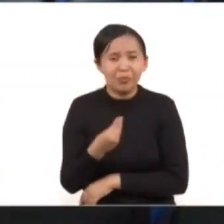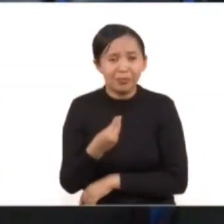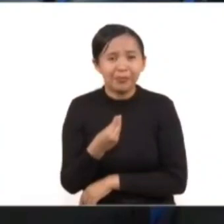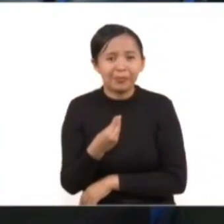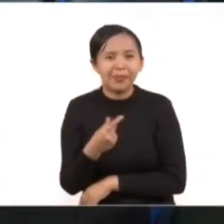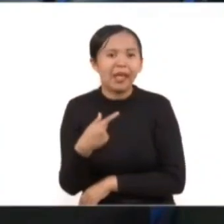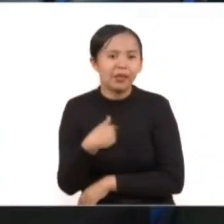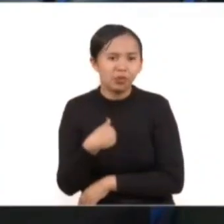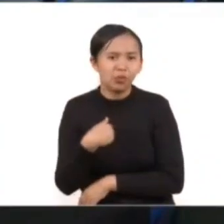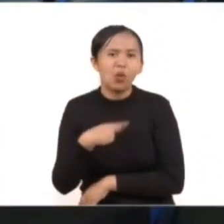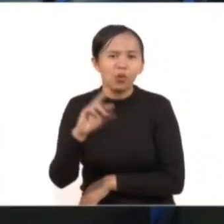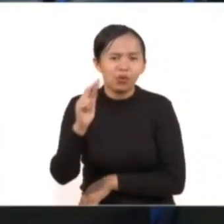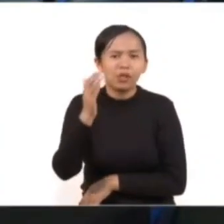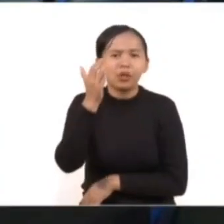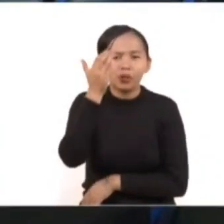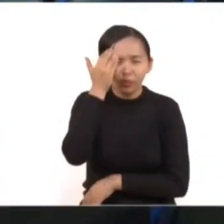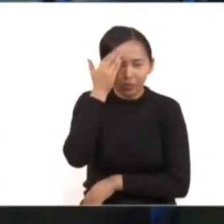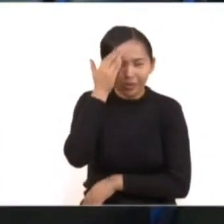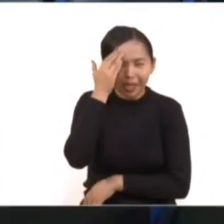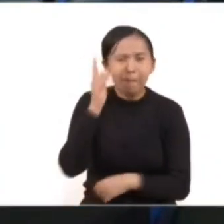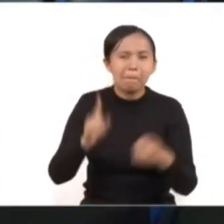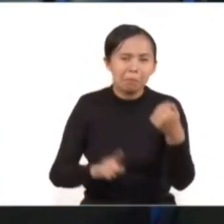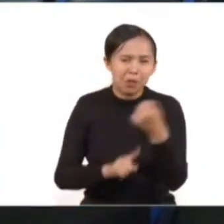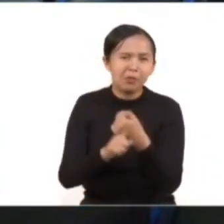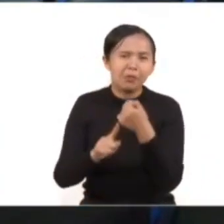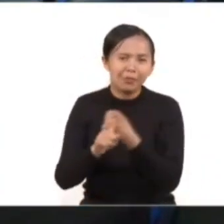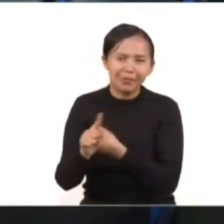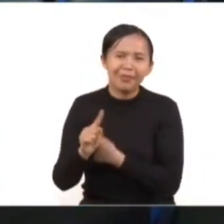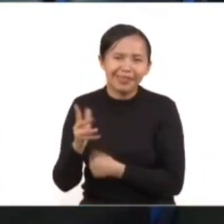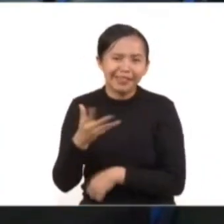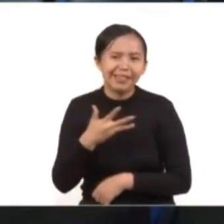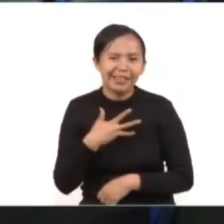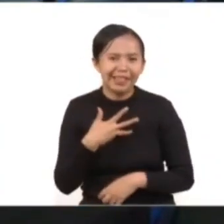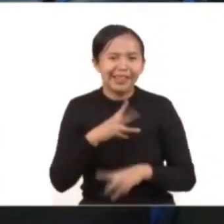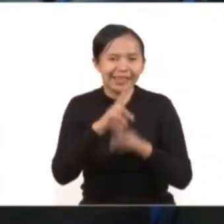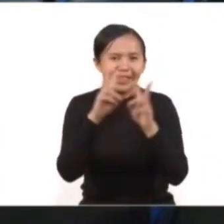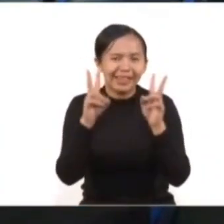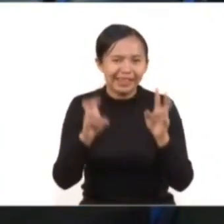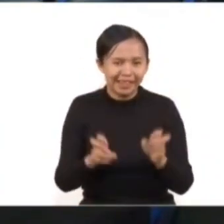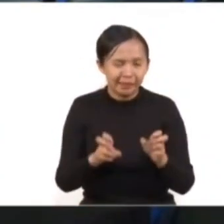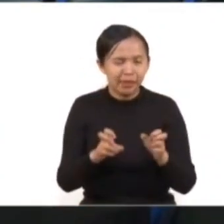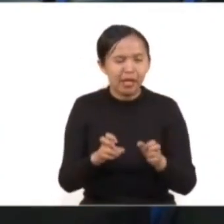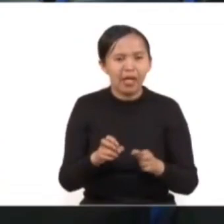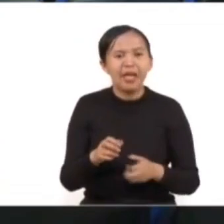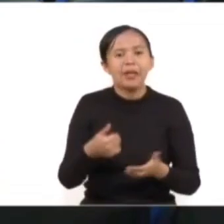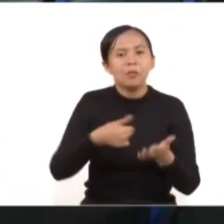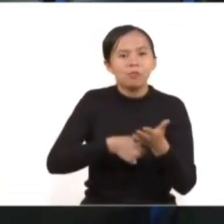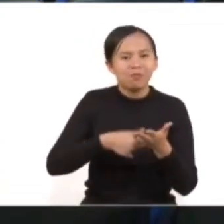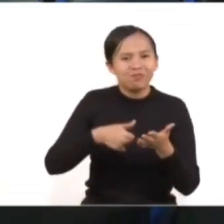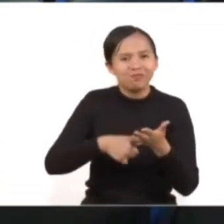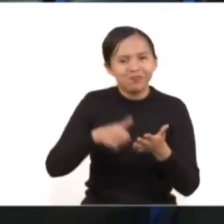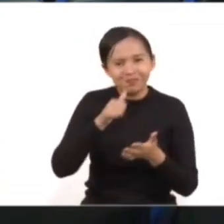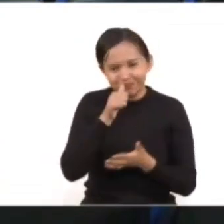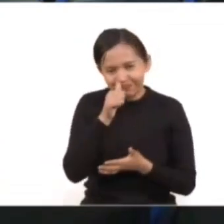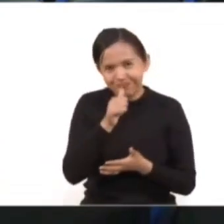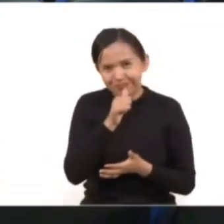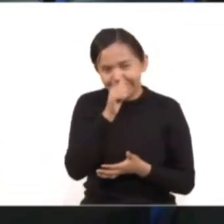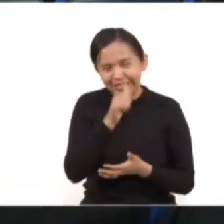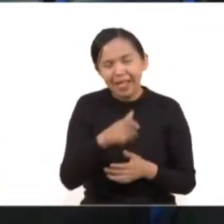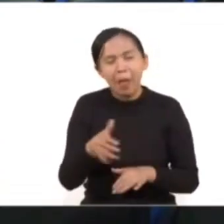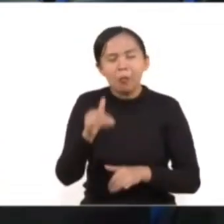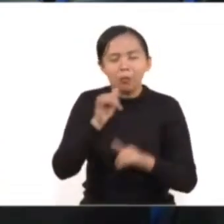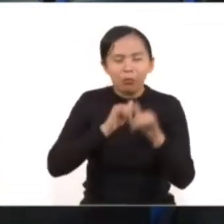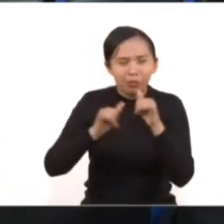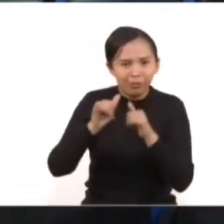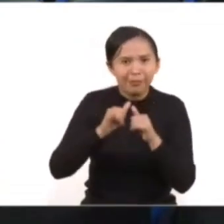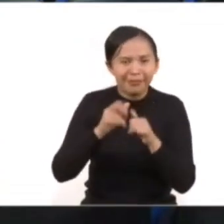dejar de reconocer las dificultades que tenemos, sobre todo en materia de consumo y de adicciones, que ese es un tema a tema.